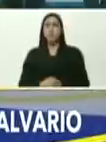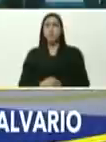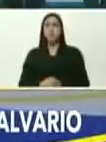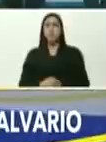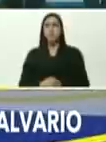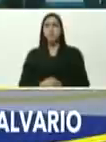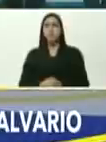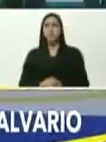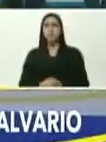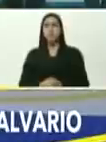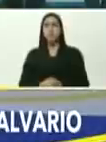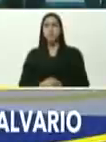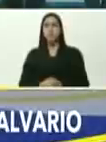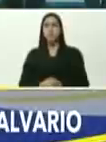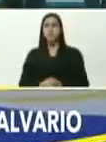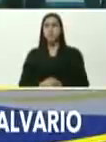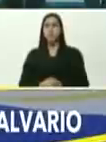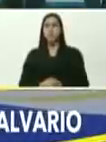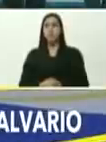Lende,